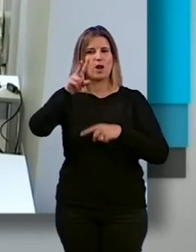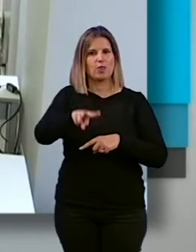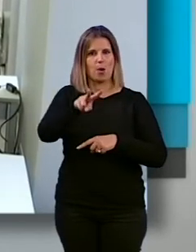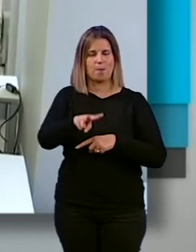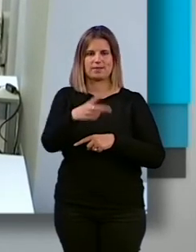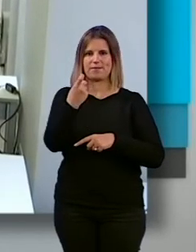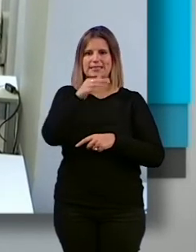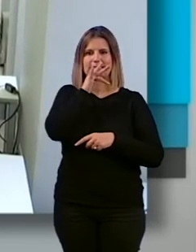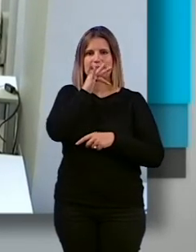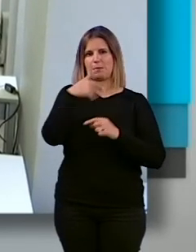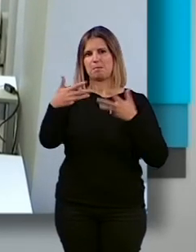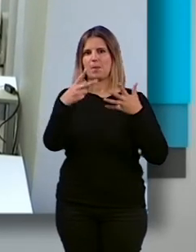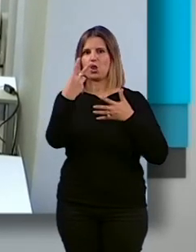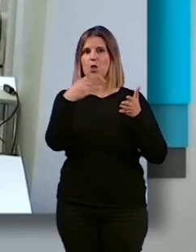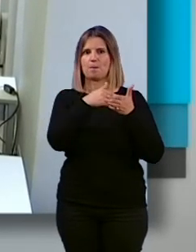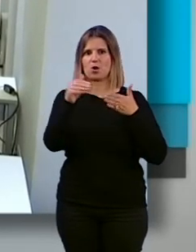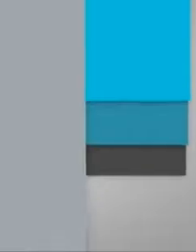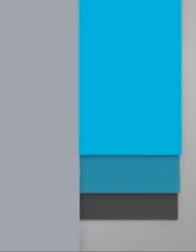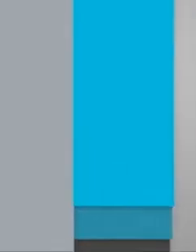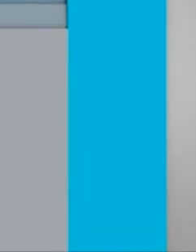que estiman en unos 2 millones de euros.